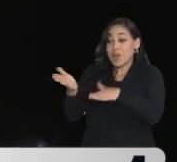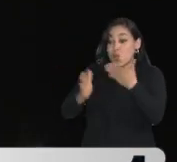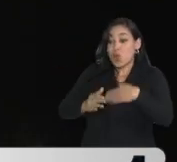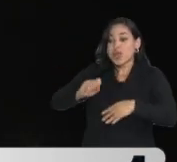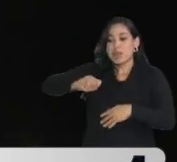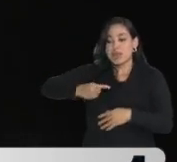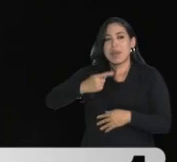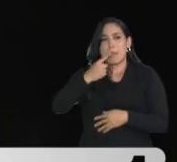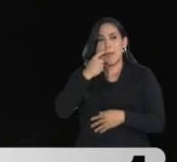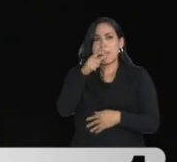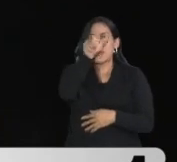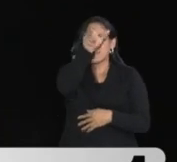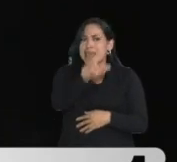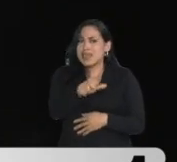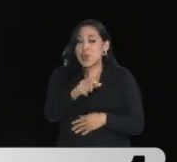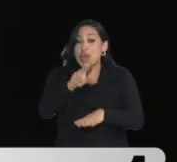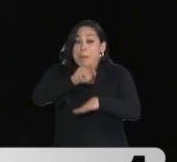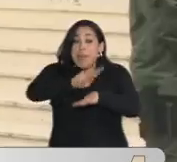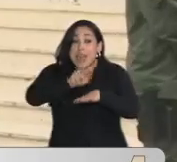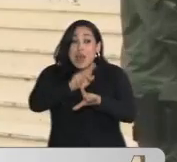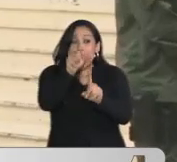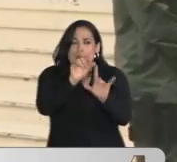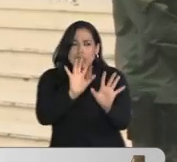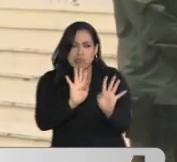era el fiscal más custodiado de su país.